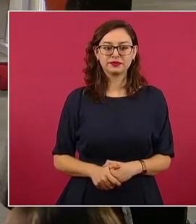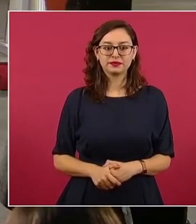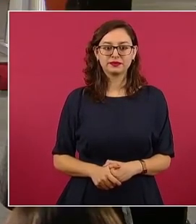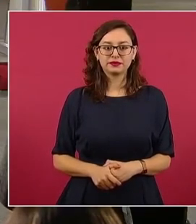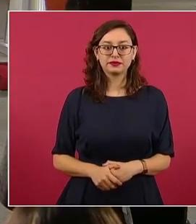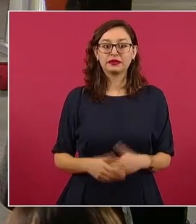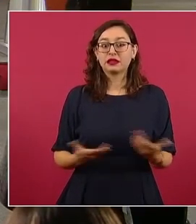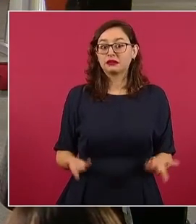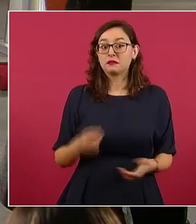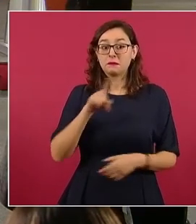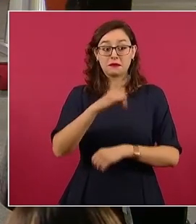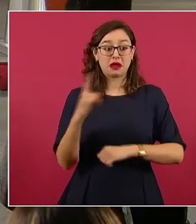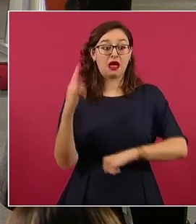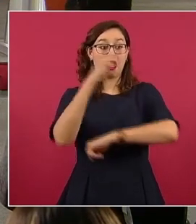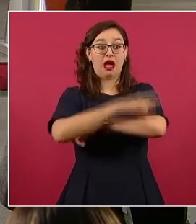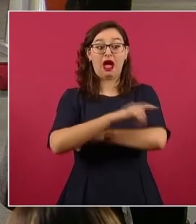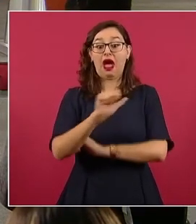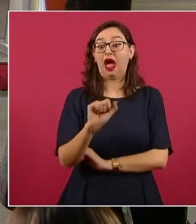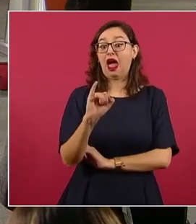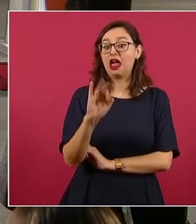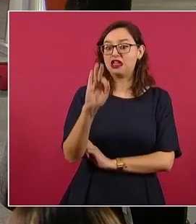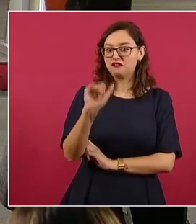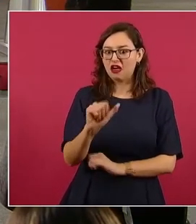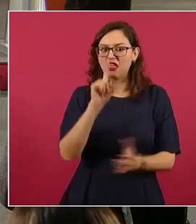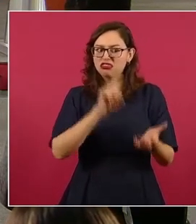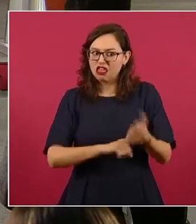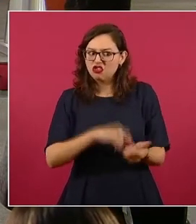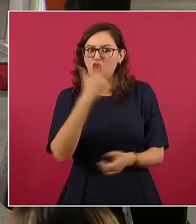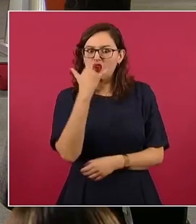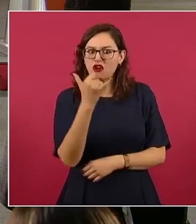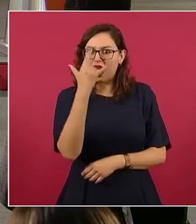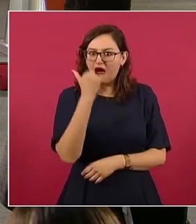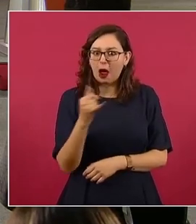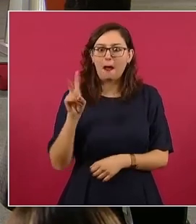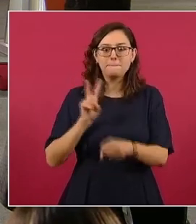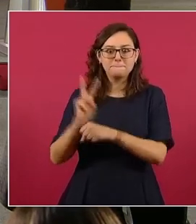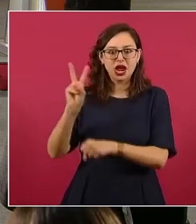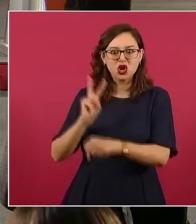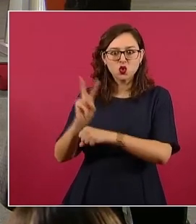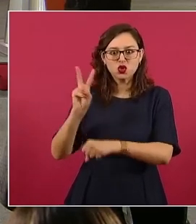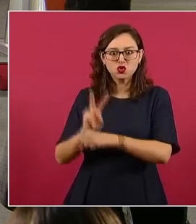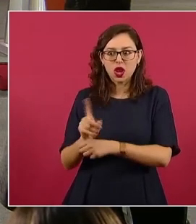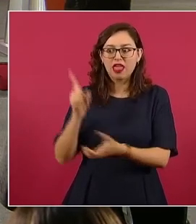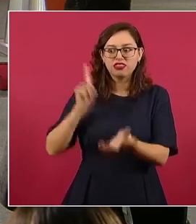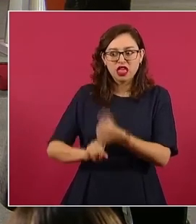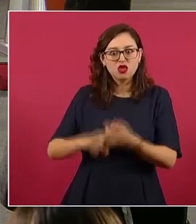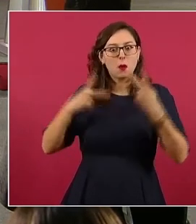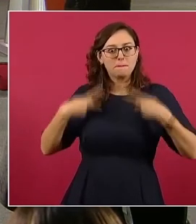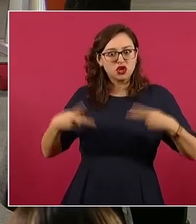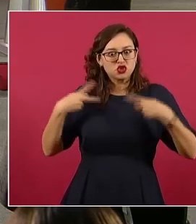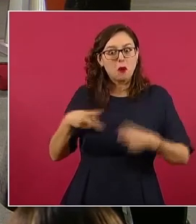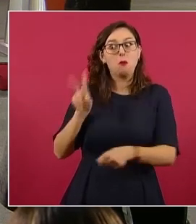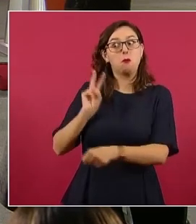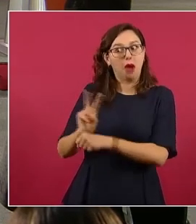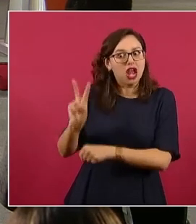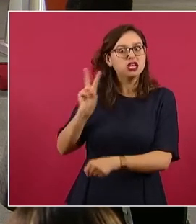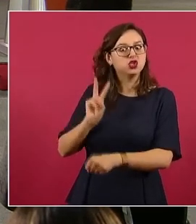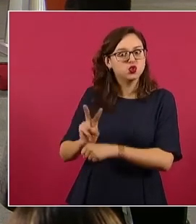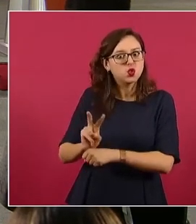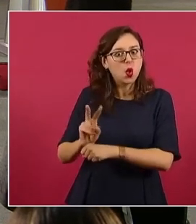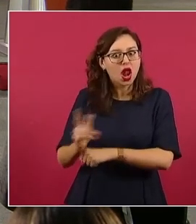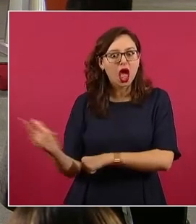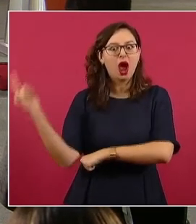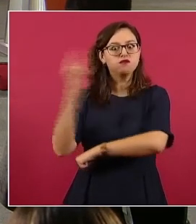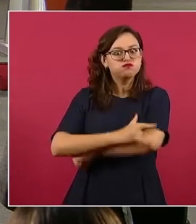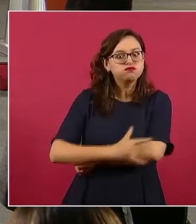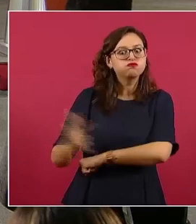Felipe Ángeles, porque hay también aviones venezolanos cargados de venezolanos están llegando a México sin